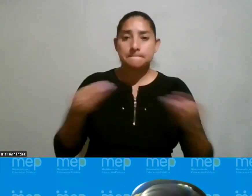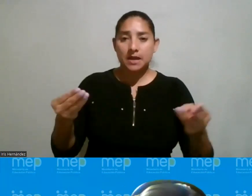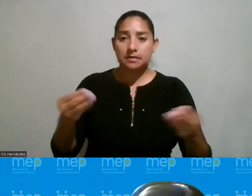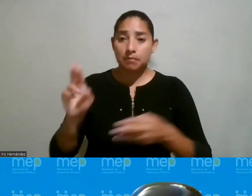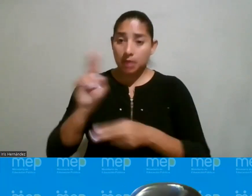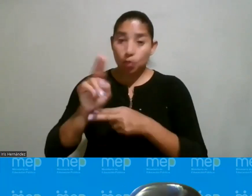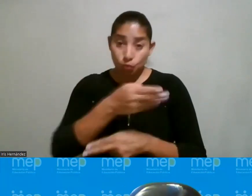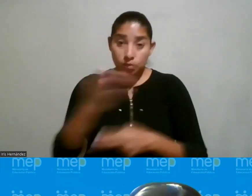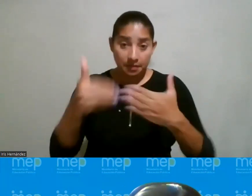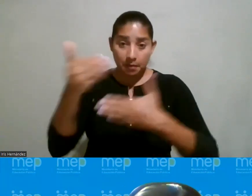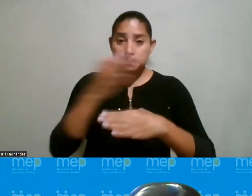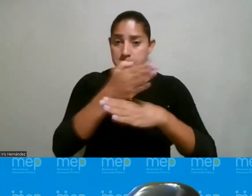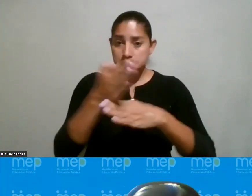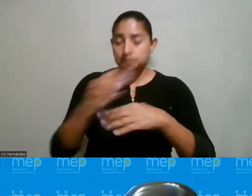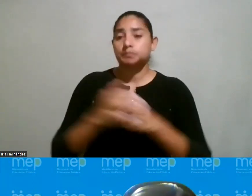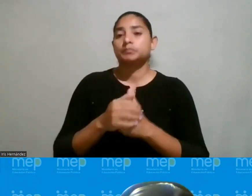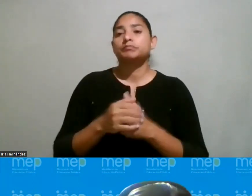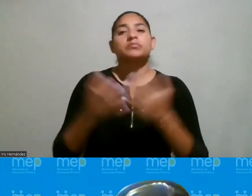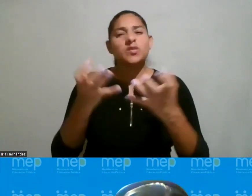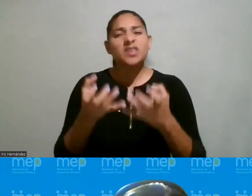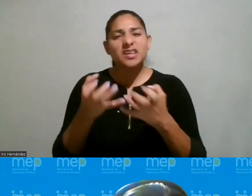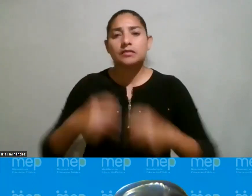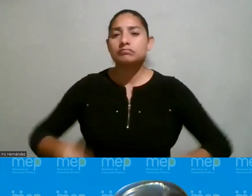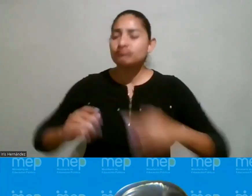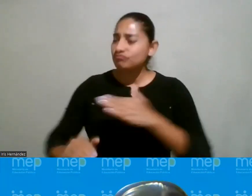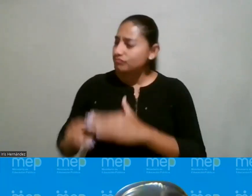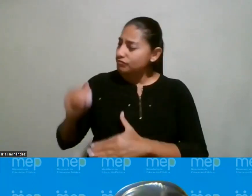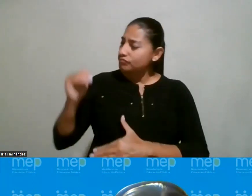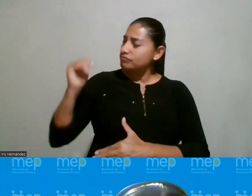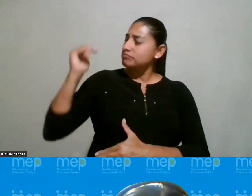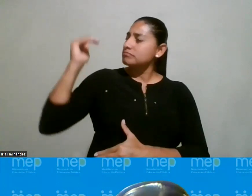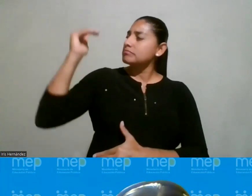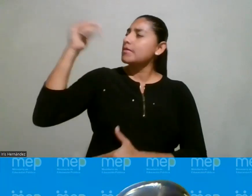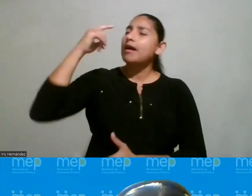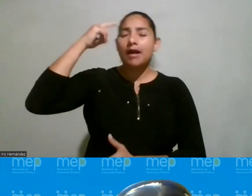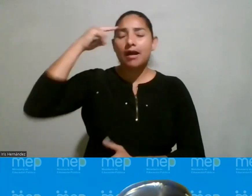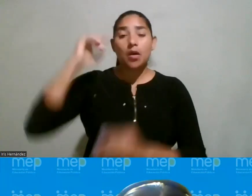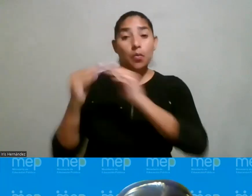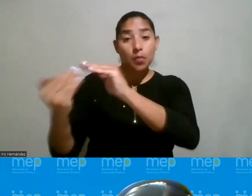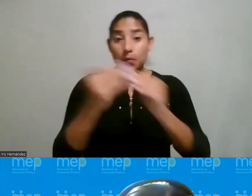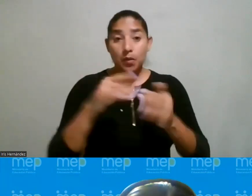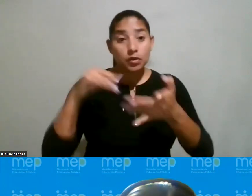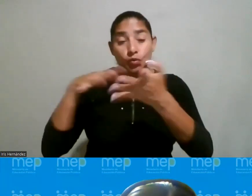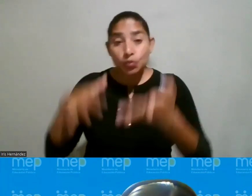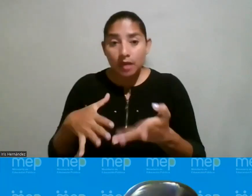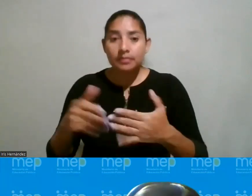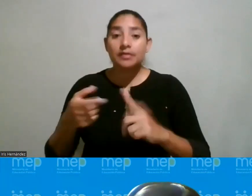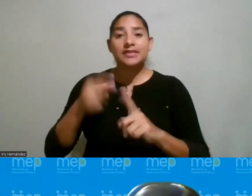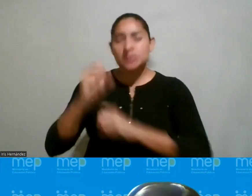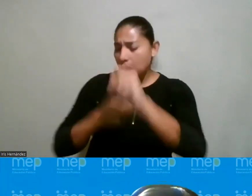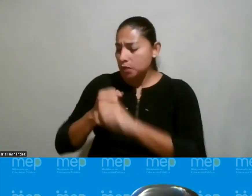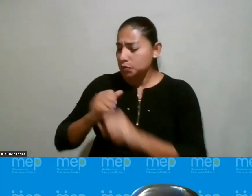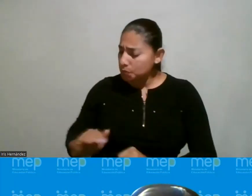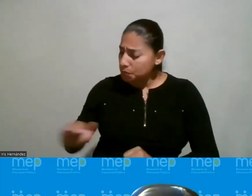de ustedes en el caso de que quiero ser cuando grande. Entonces, cómo poder con la población estudiantil desde los primeros